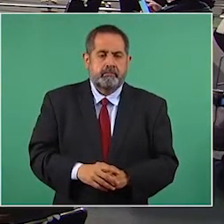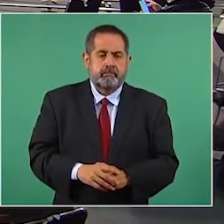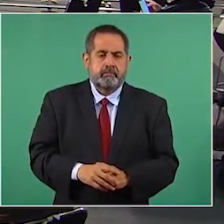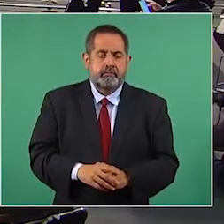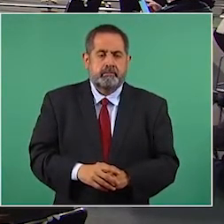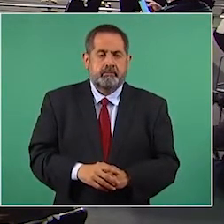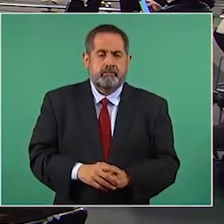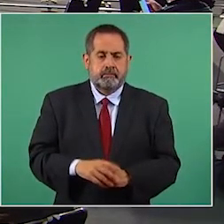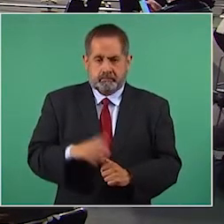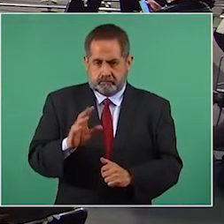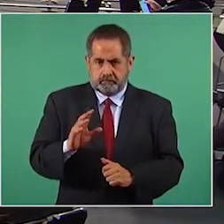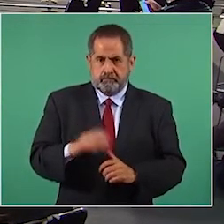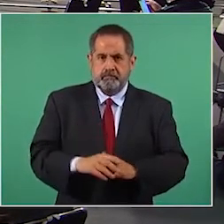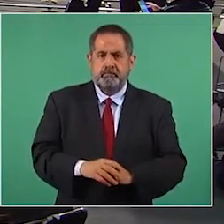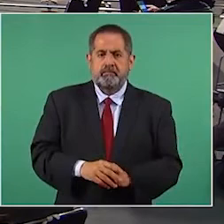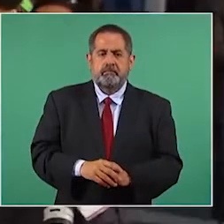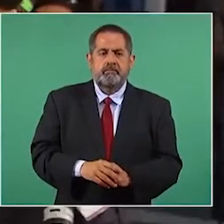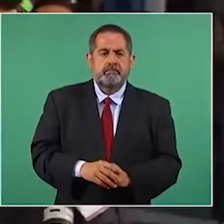¿Sí?